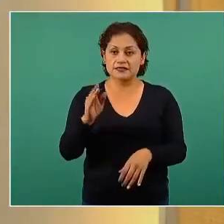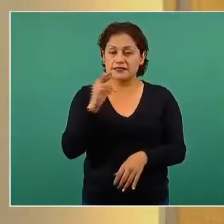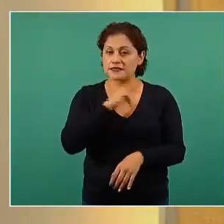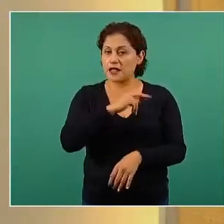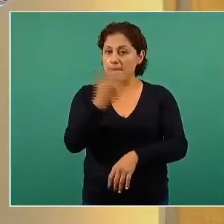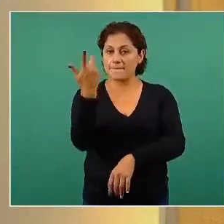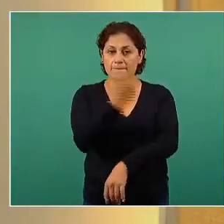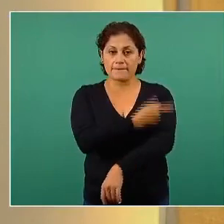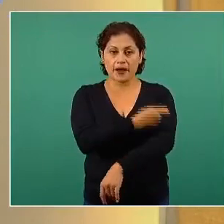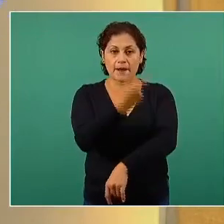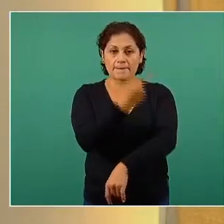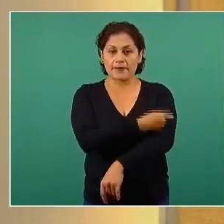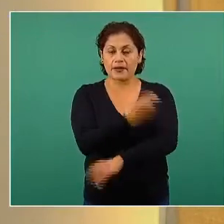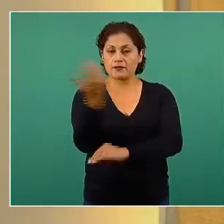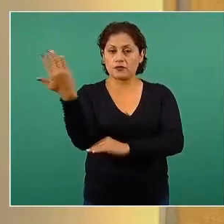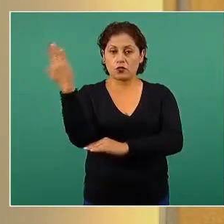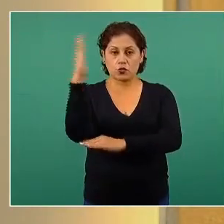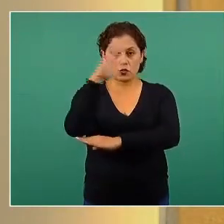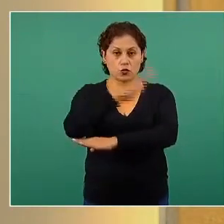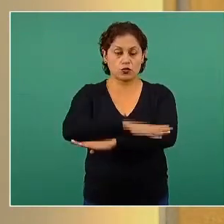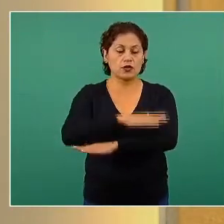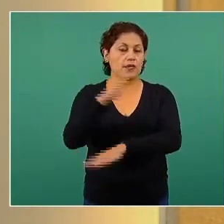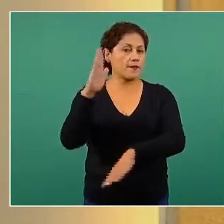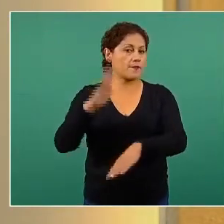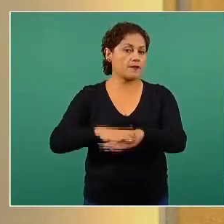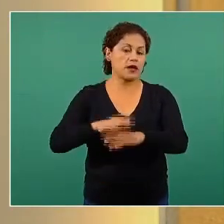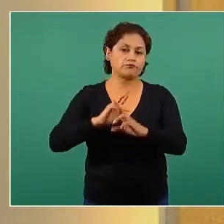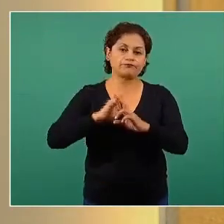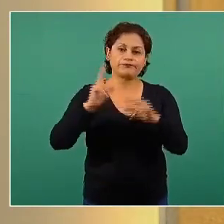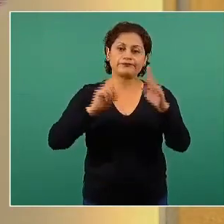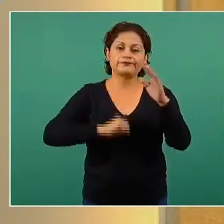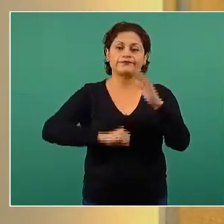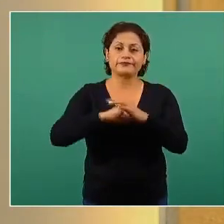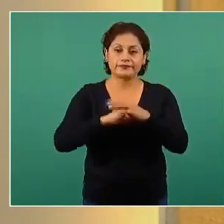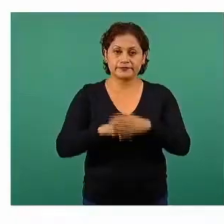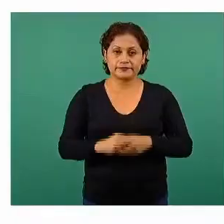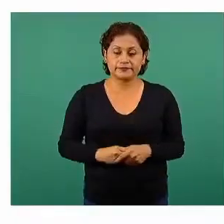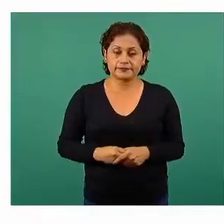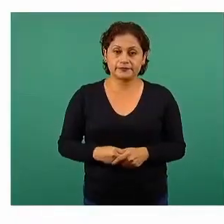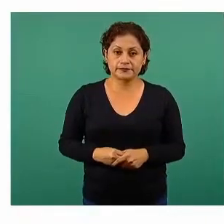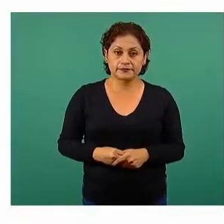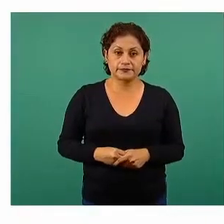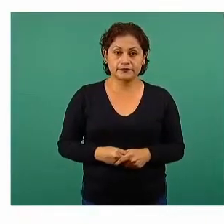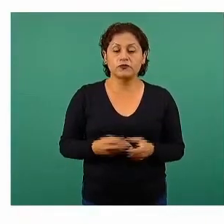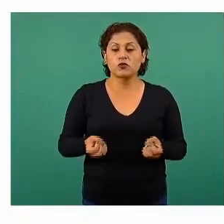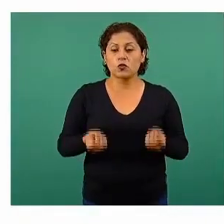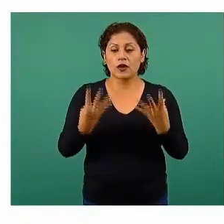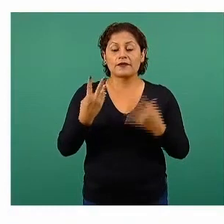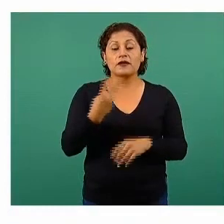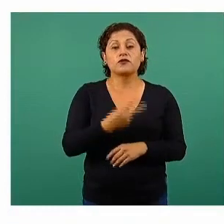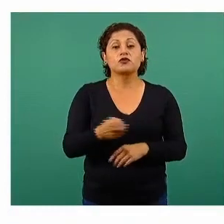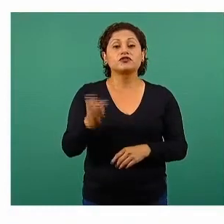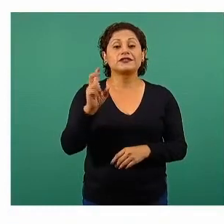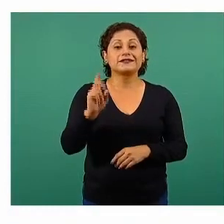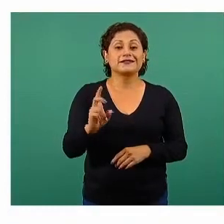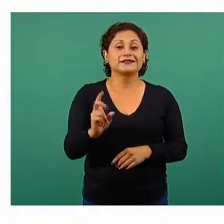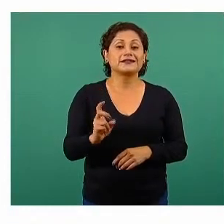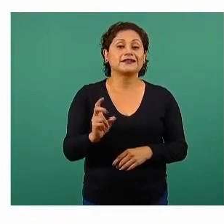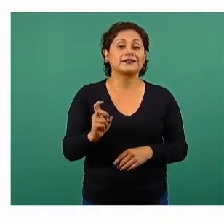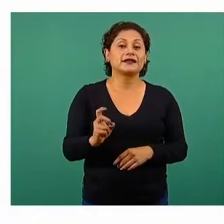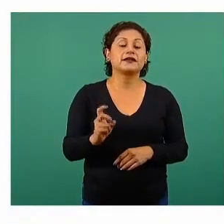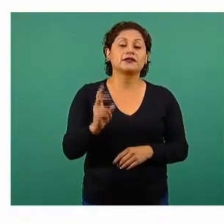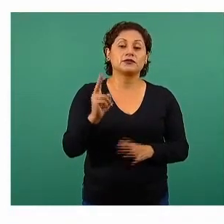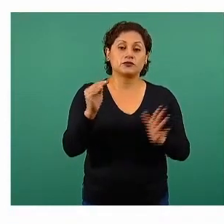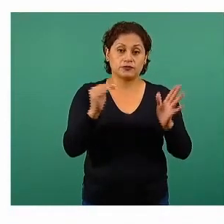un solo día, de estas 901 mil, 233 mil fueron aplicadas en el Estado de